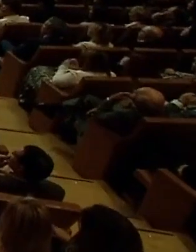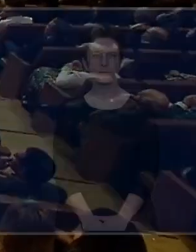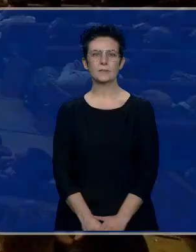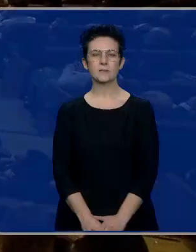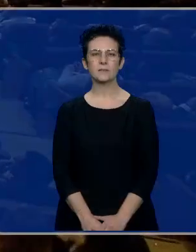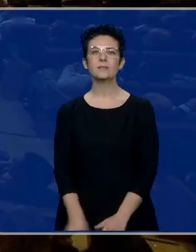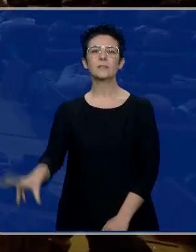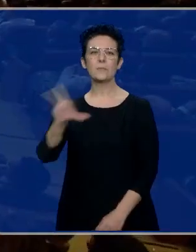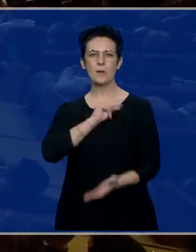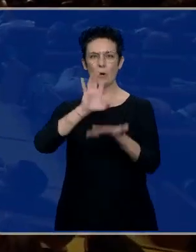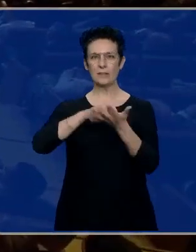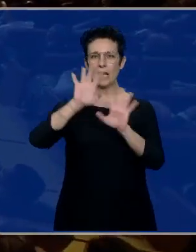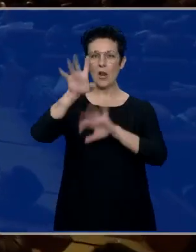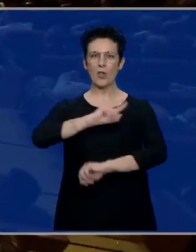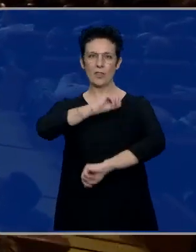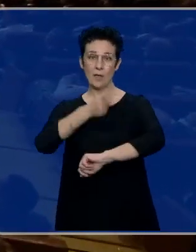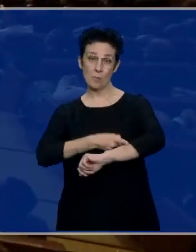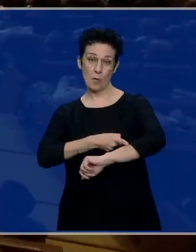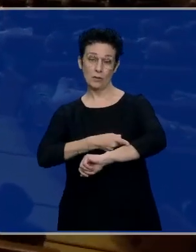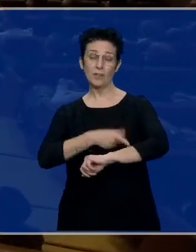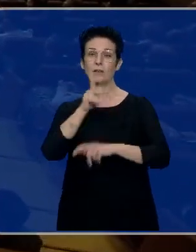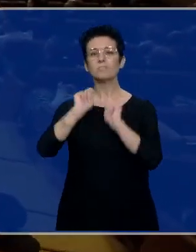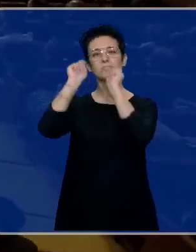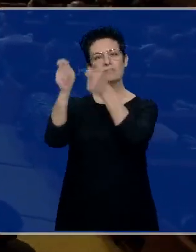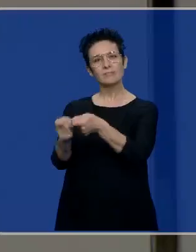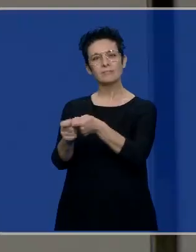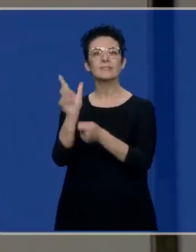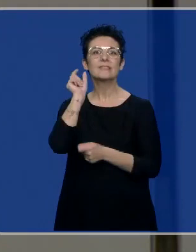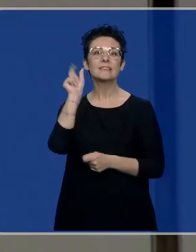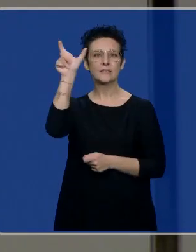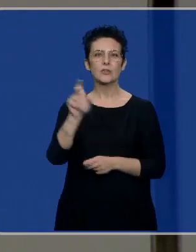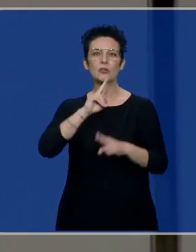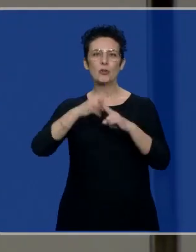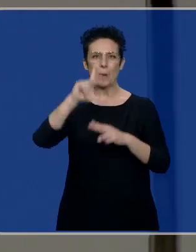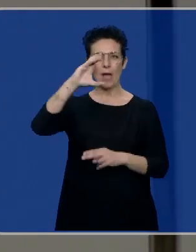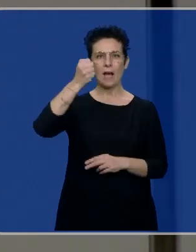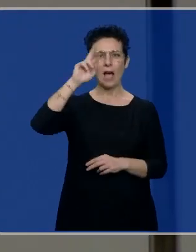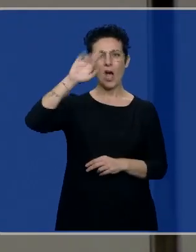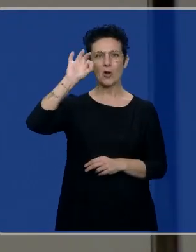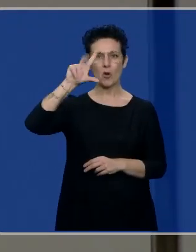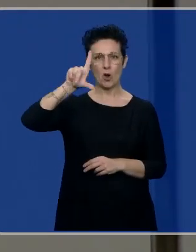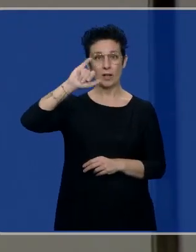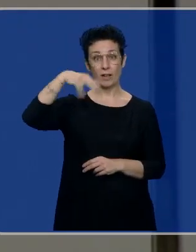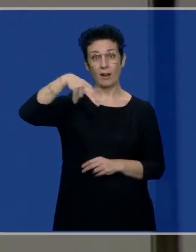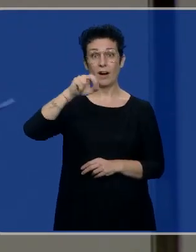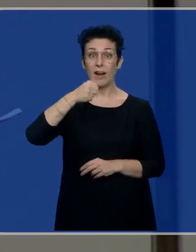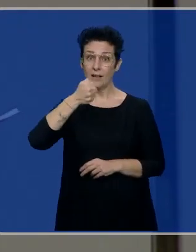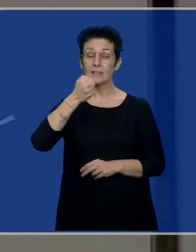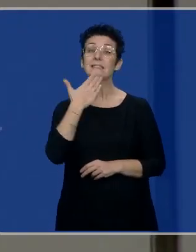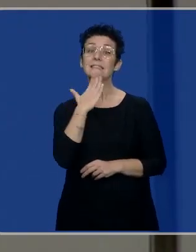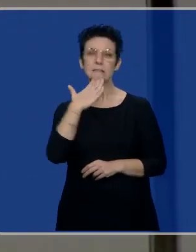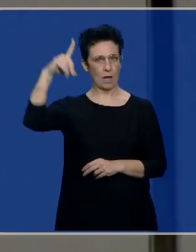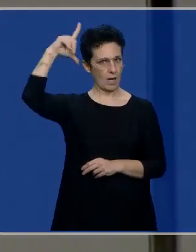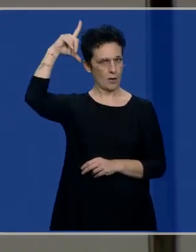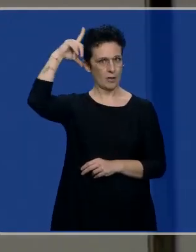Vamos con el premio de Castilla y León del deporte que en este caso ha recaído en doña Carolina Rodríguez Ballesteros. El jurado